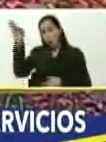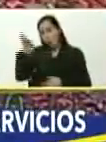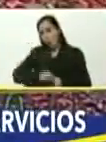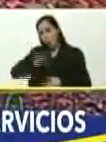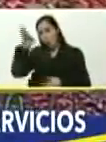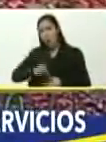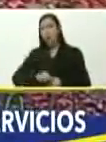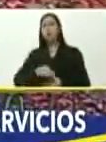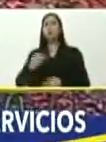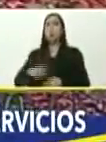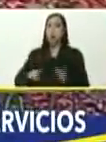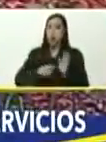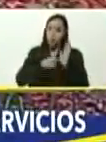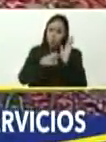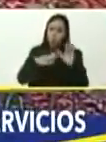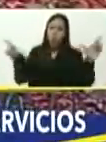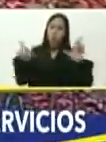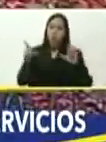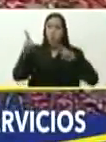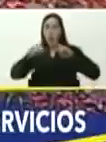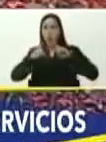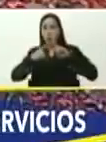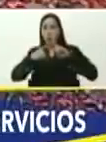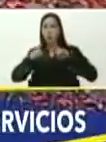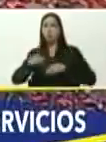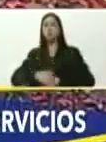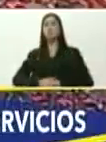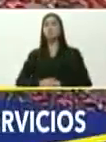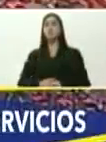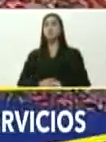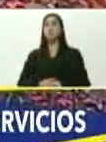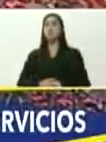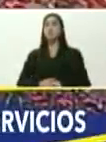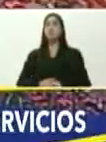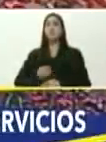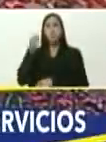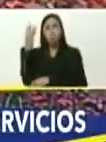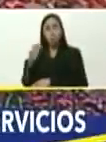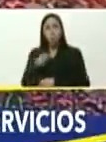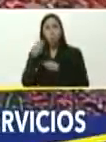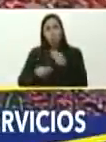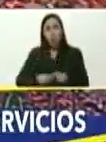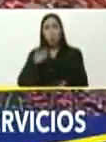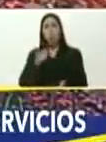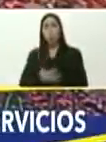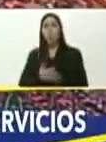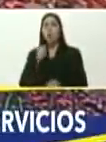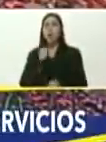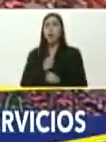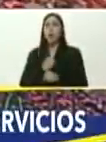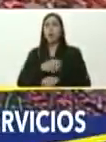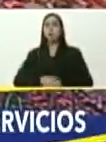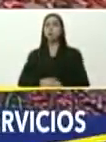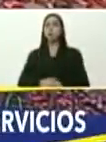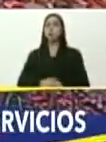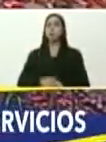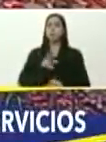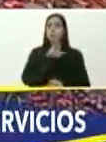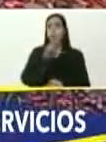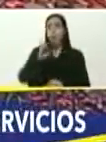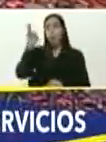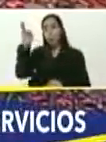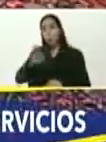los opositores, saliendo, pantalla, declarando, haciendo sus propuestas, y como un 30%,